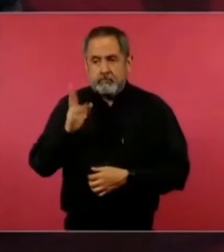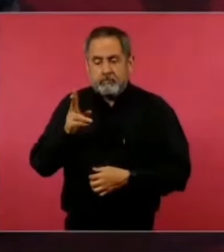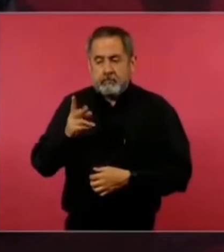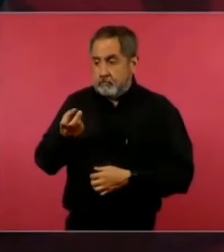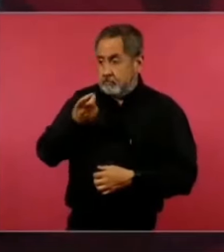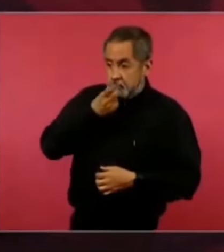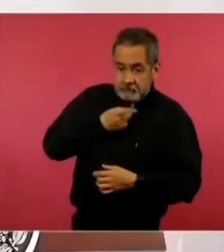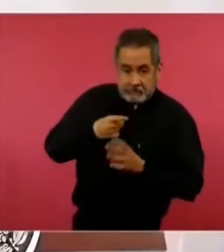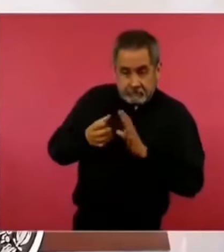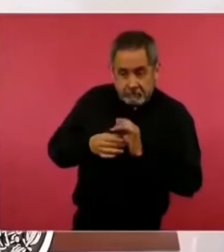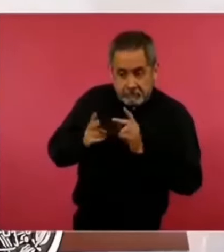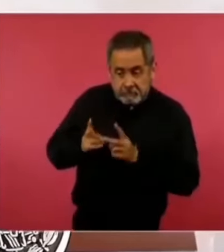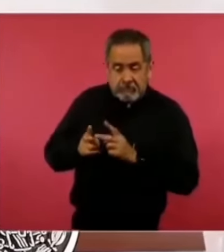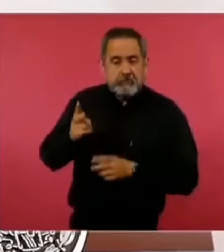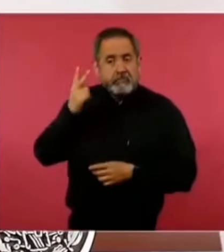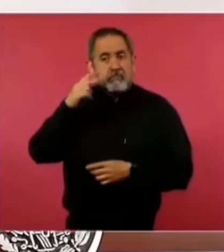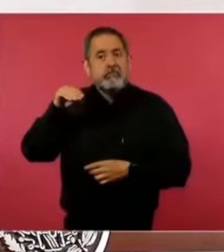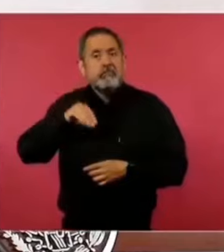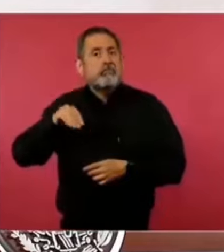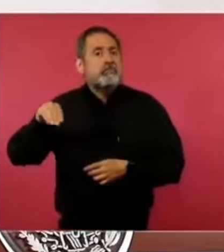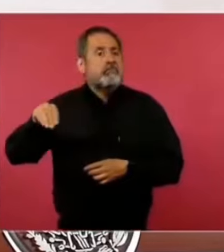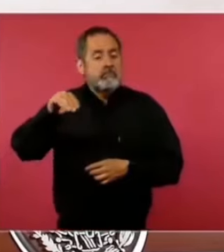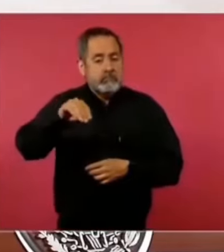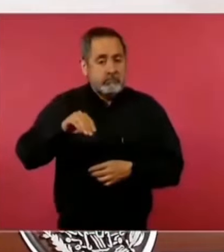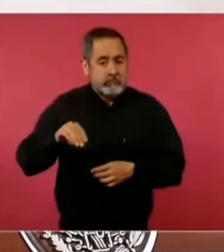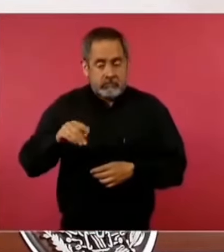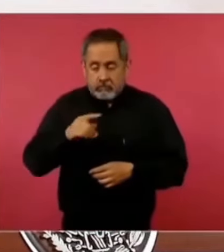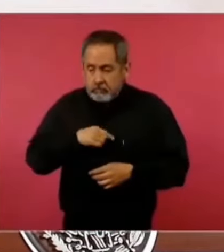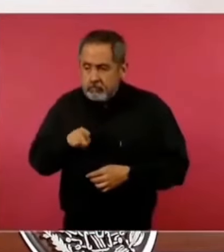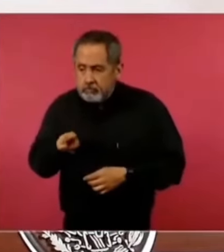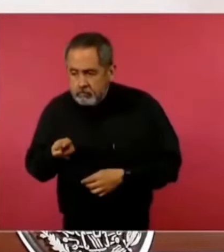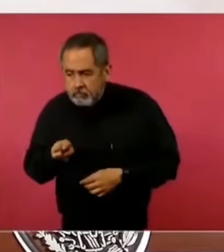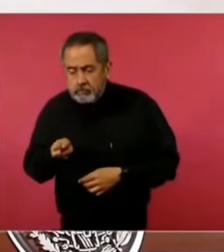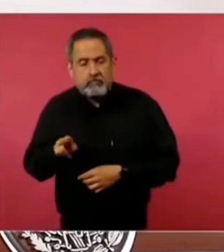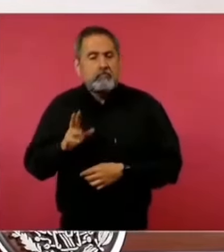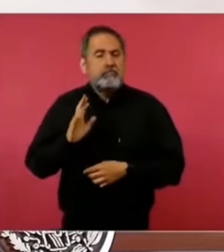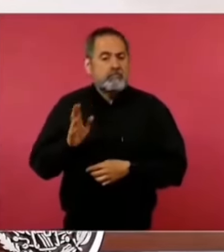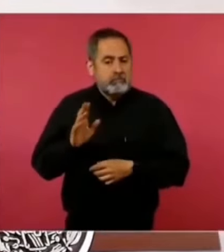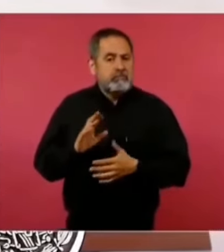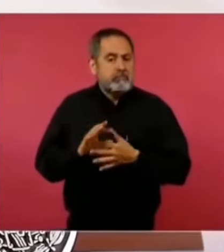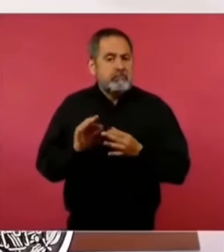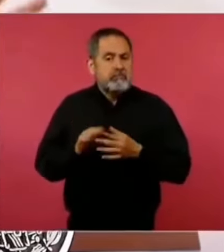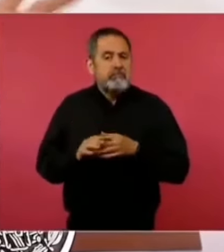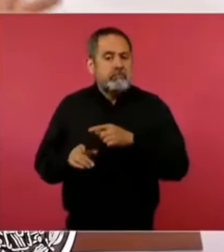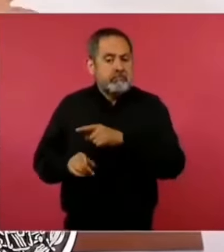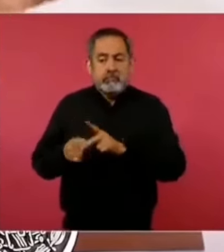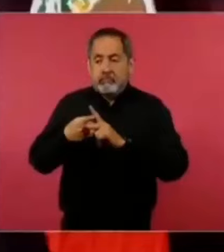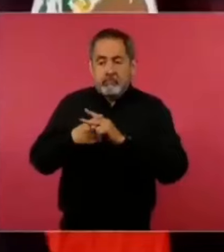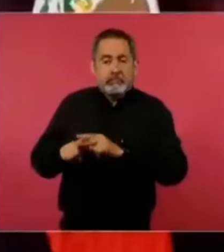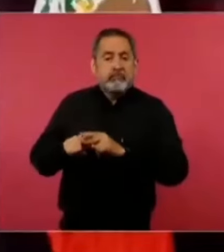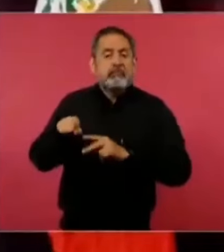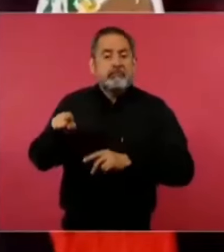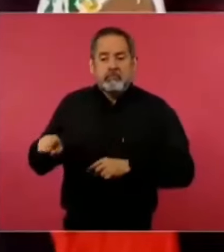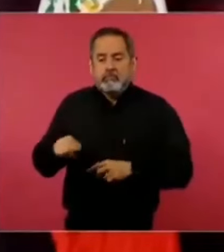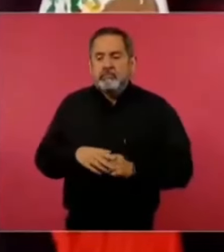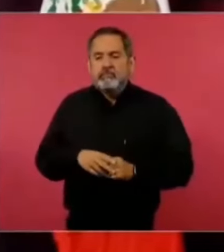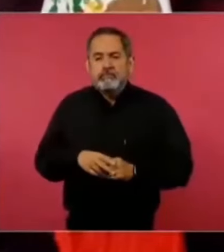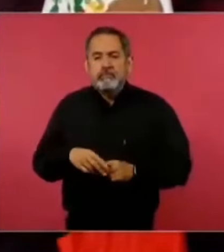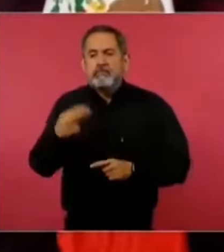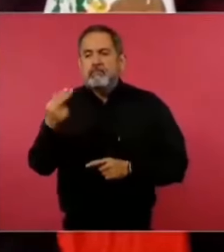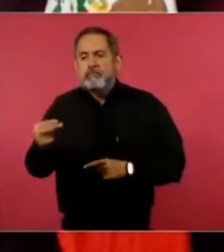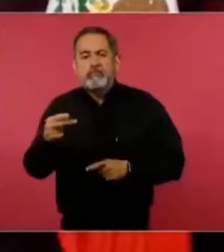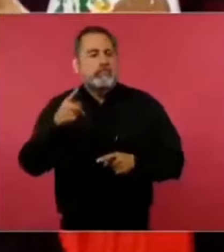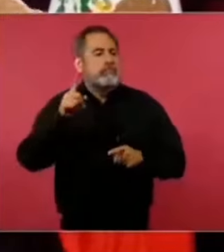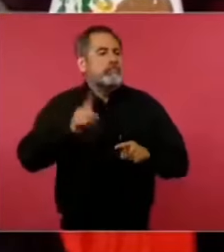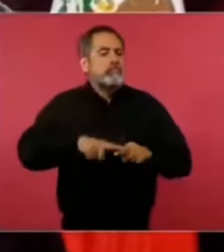me informé, va a ya a dar nombres. Esto va a